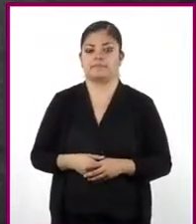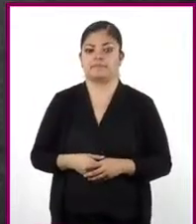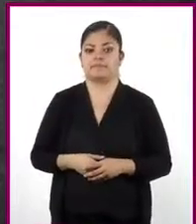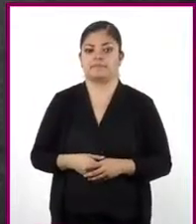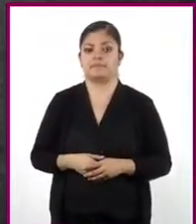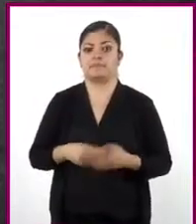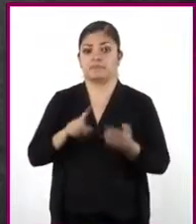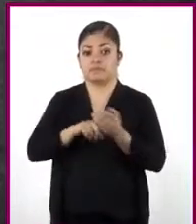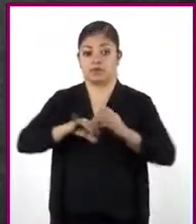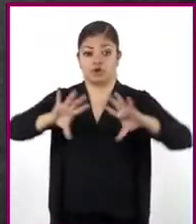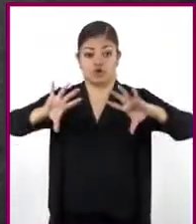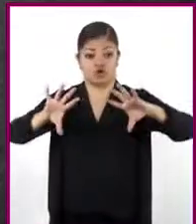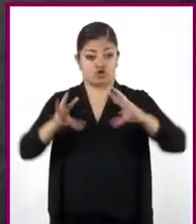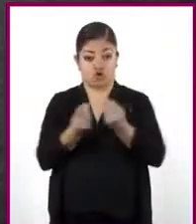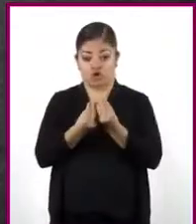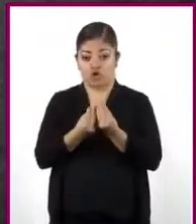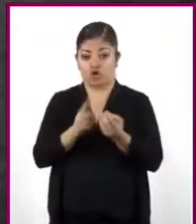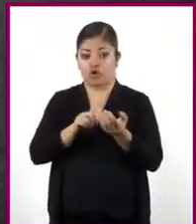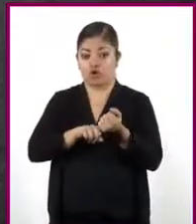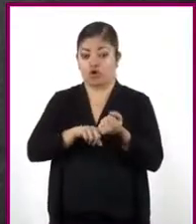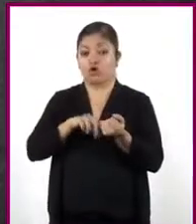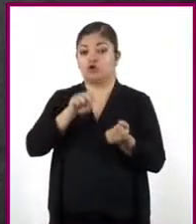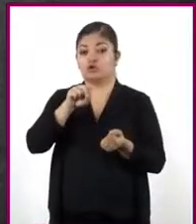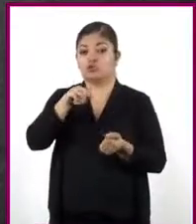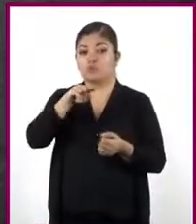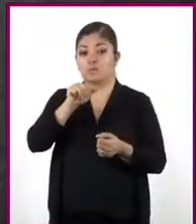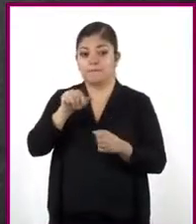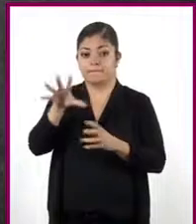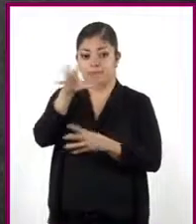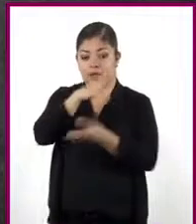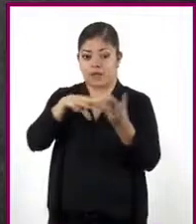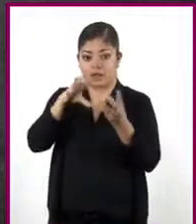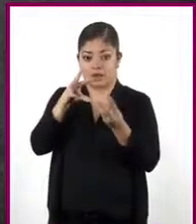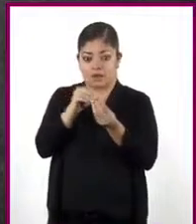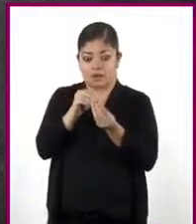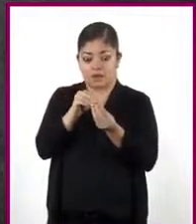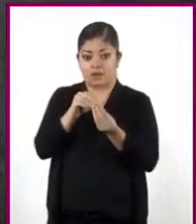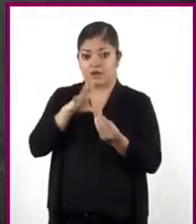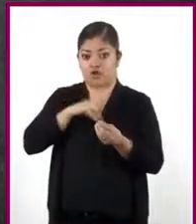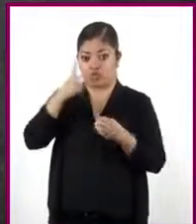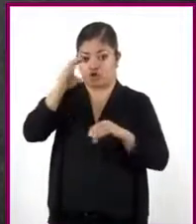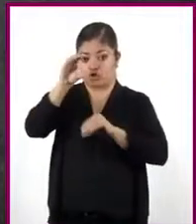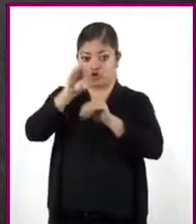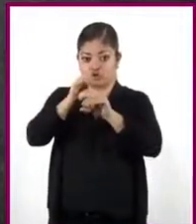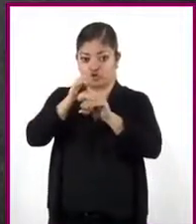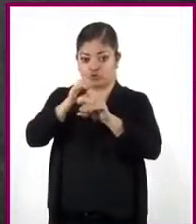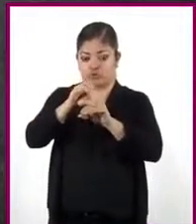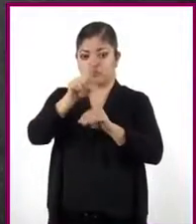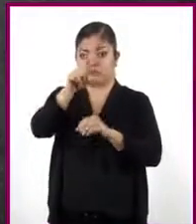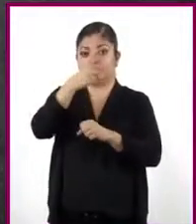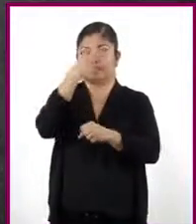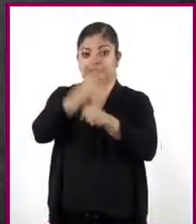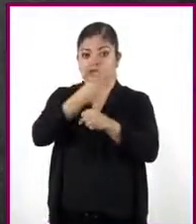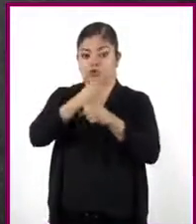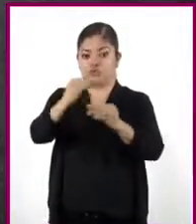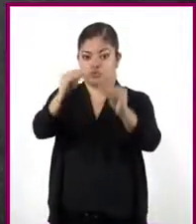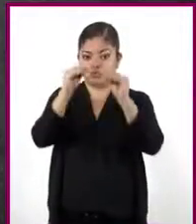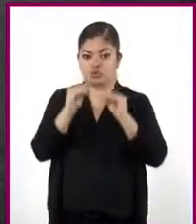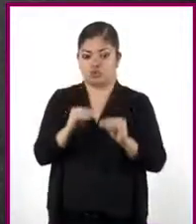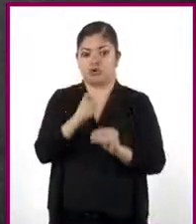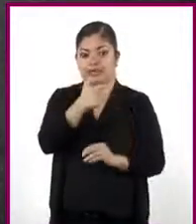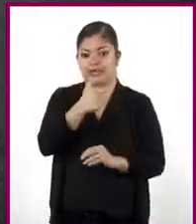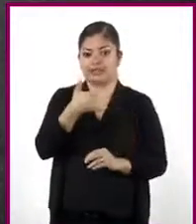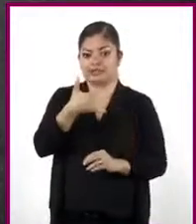Como el área de todo el rectángulo es la suma de las áreas de los dos rectángulos que lo forman, la segunda expresión la el área es